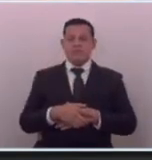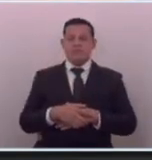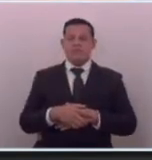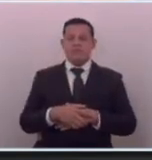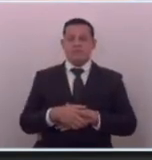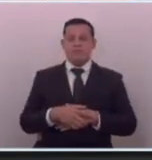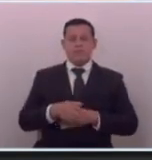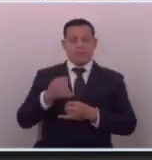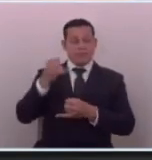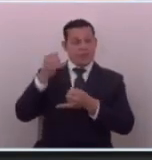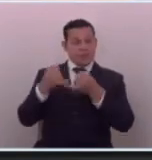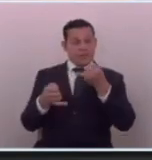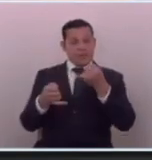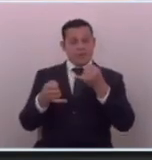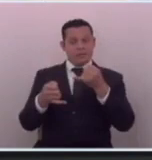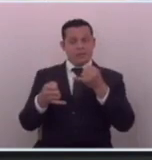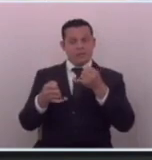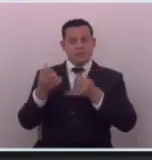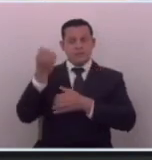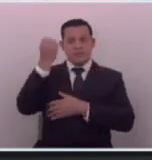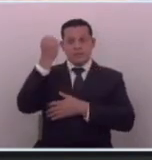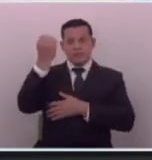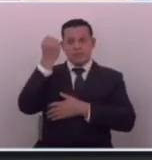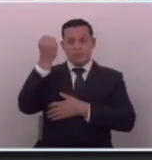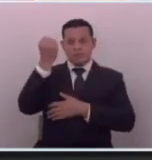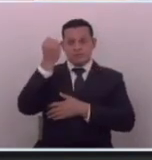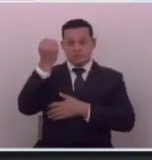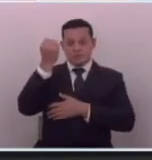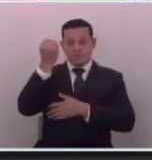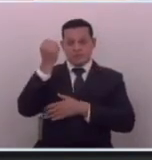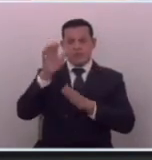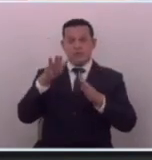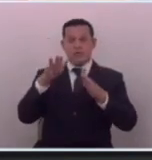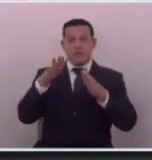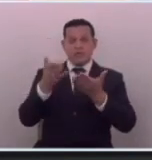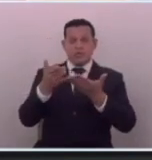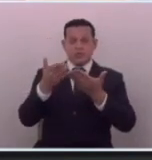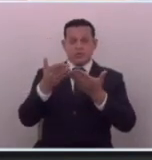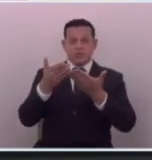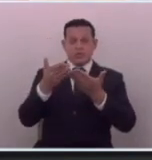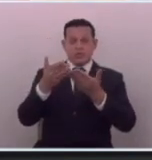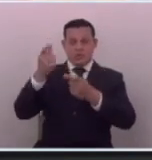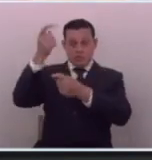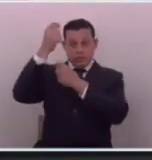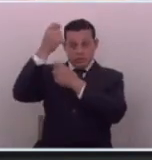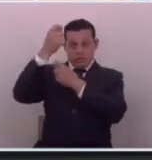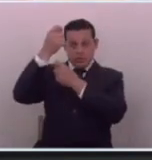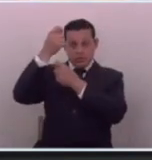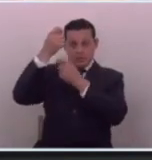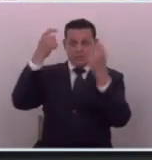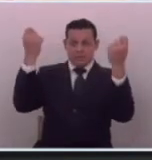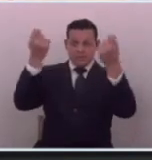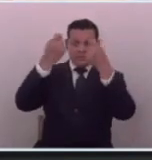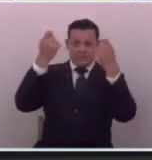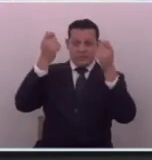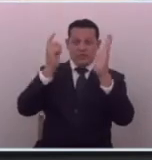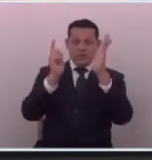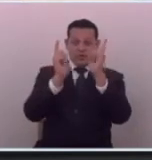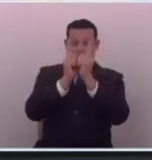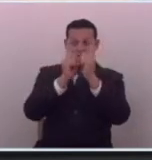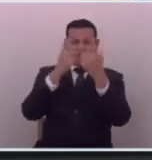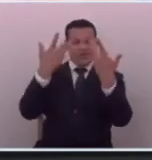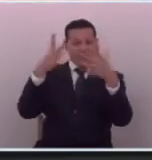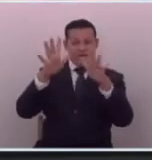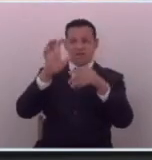y al final lo importante de una de una proclamación como esta es reconocer lo que ya